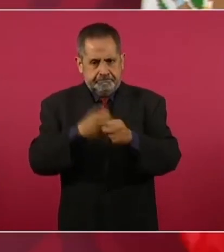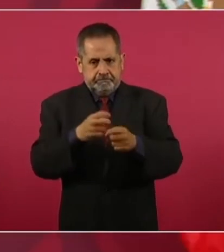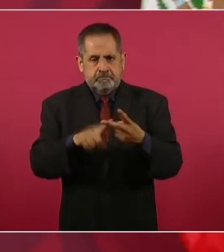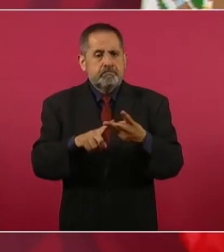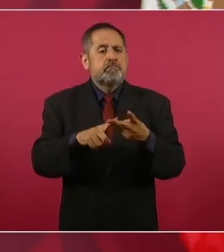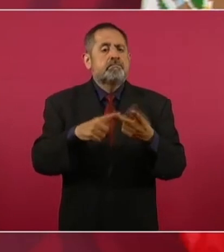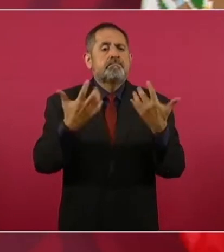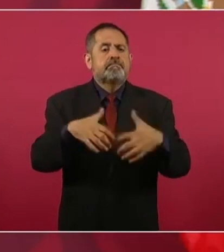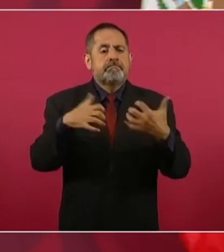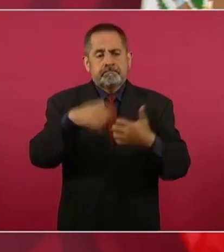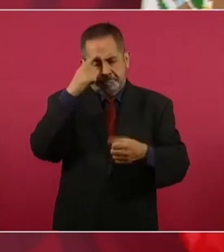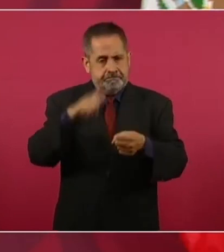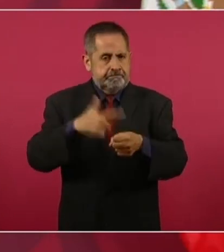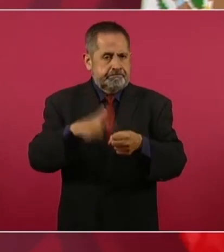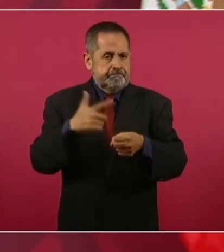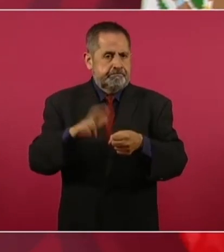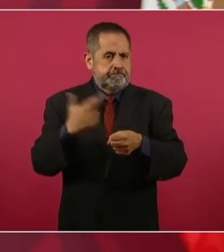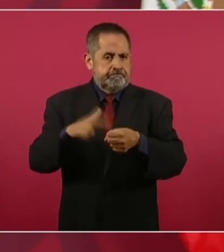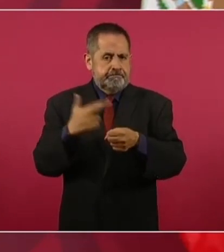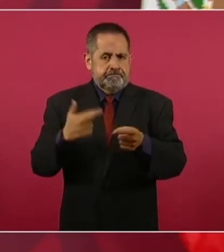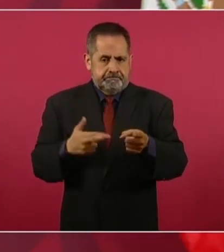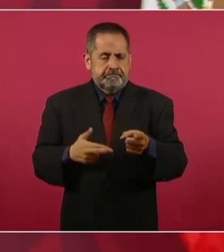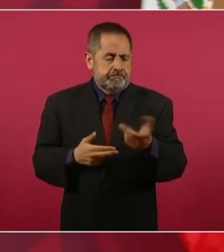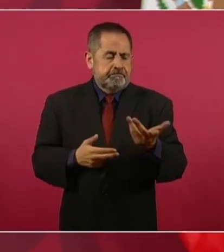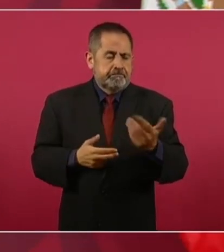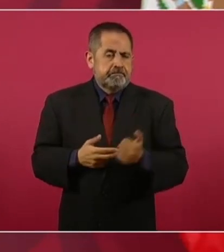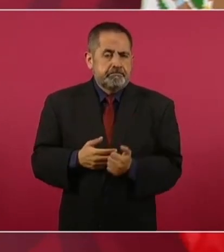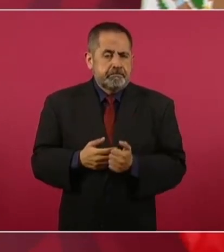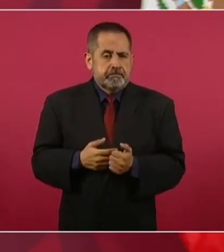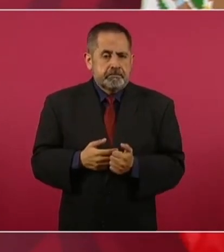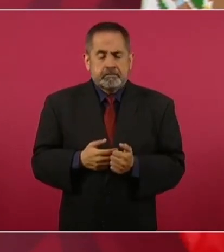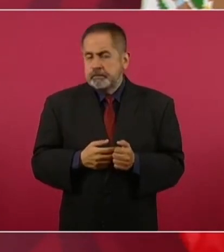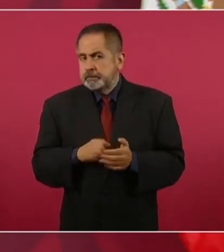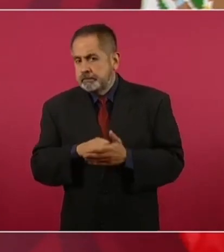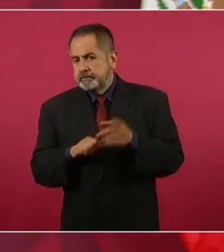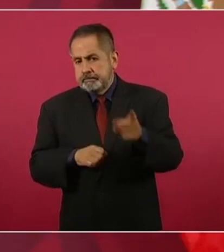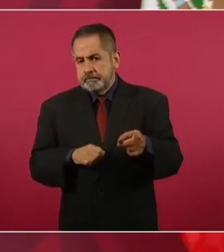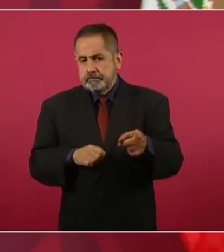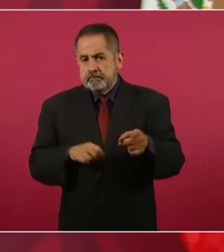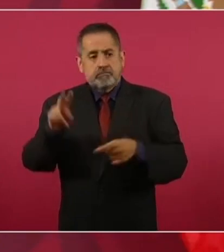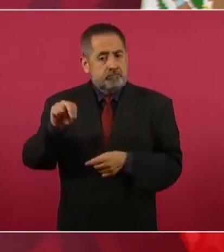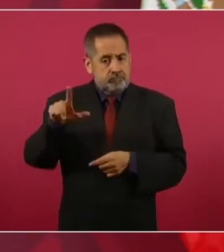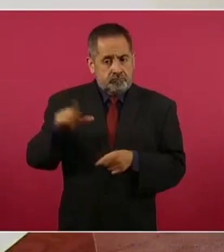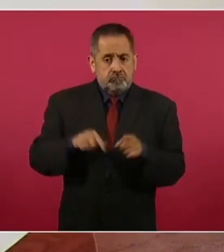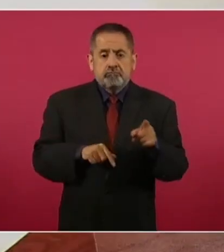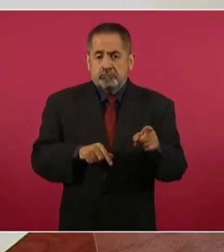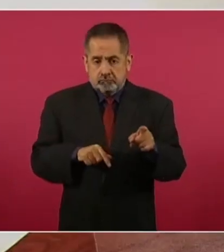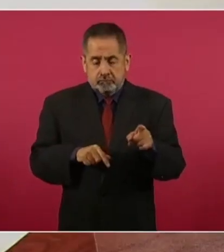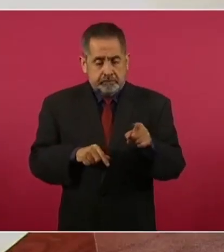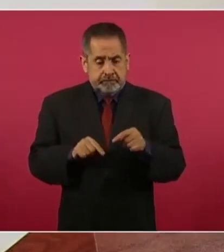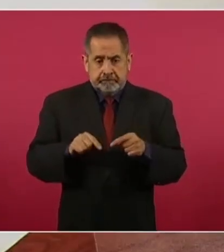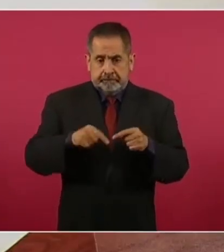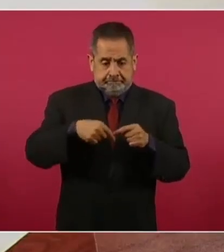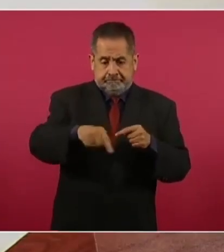caso de Nuevo León, en estos